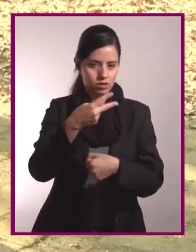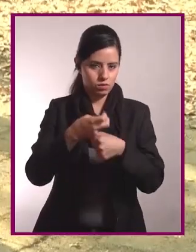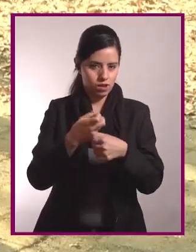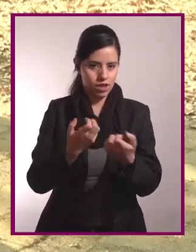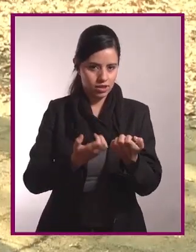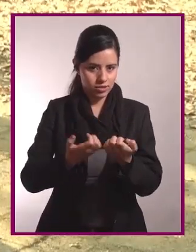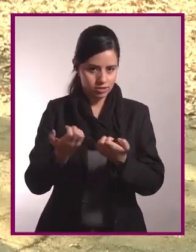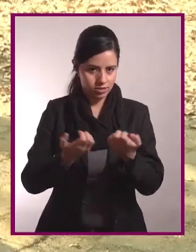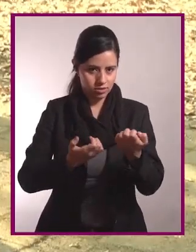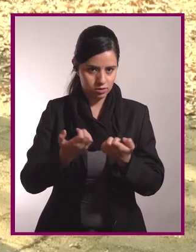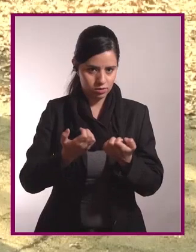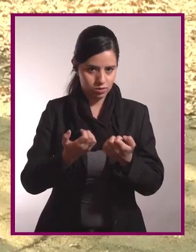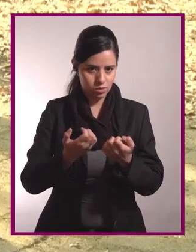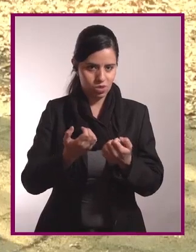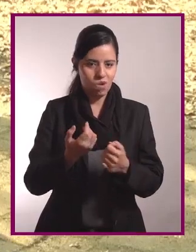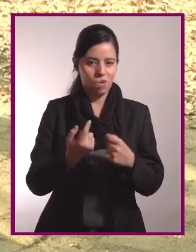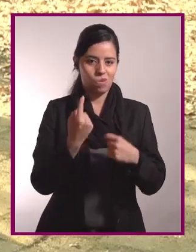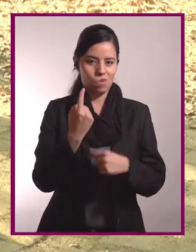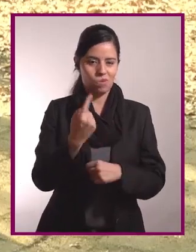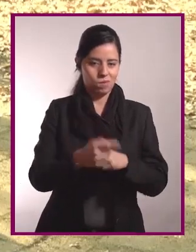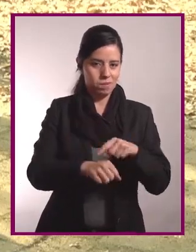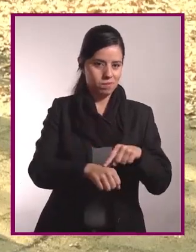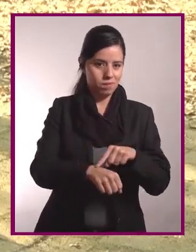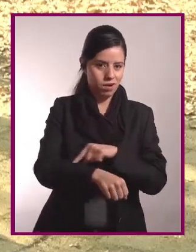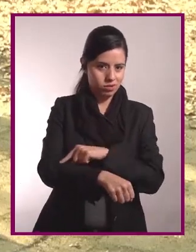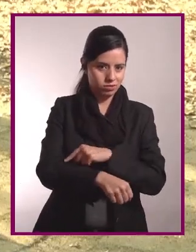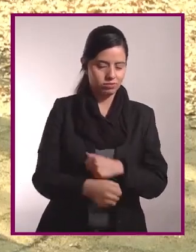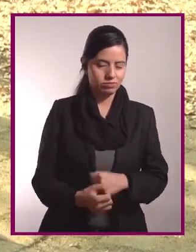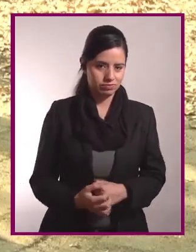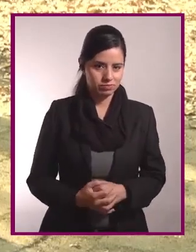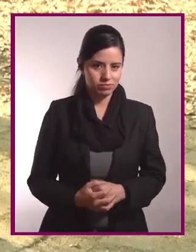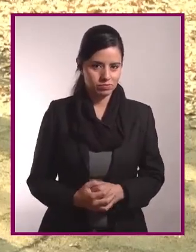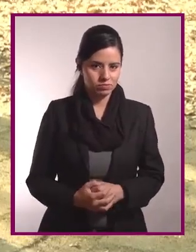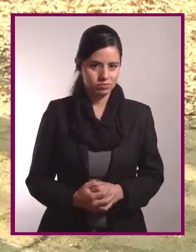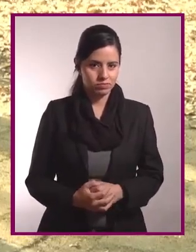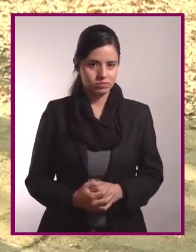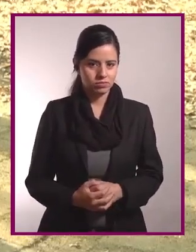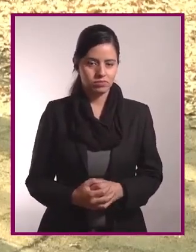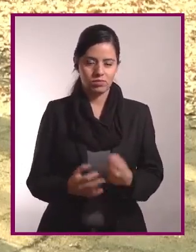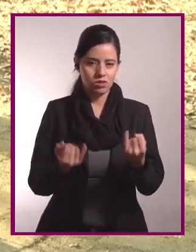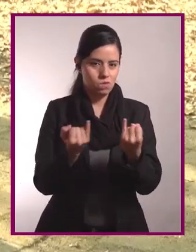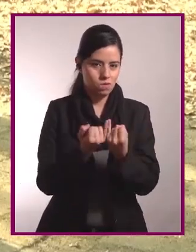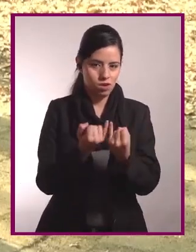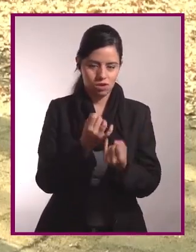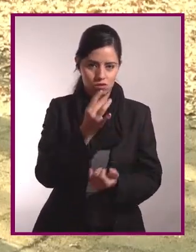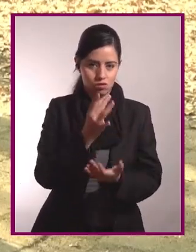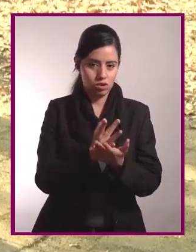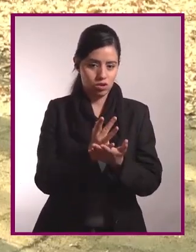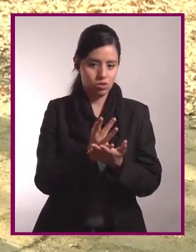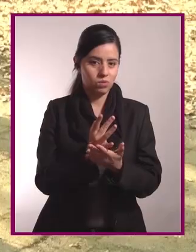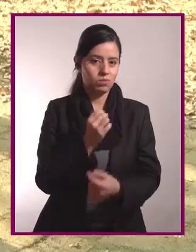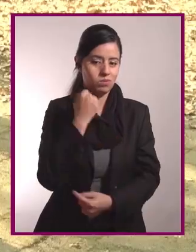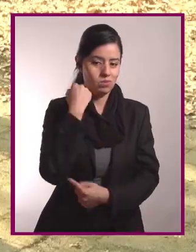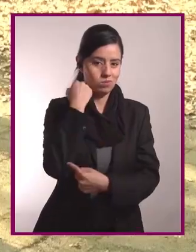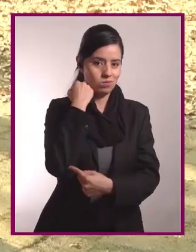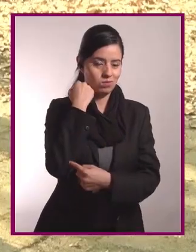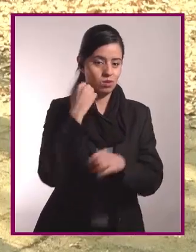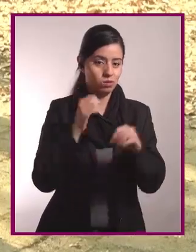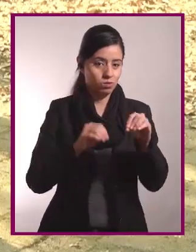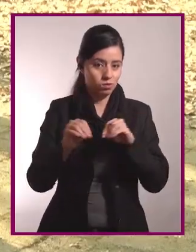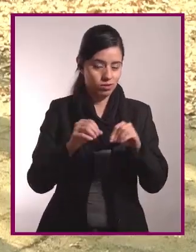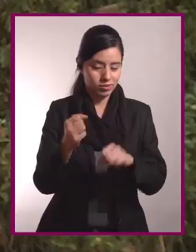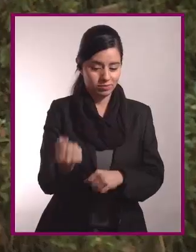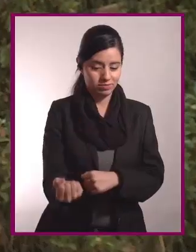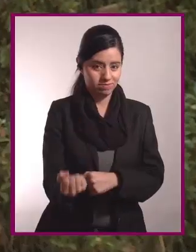es con un brazo. Vamos a trabajar el bíceps. Igual. Solamente muevo el codo. Bajo.